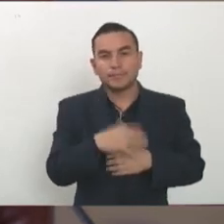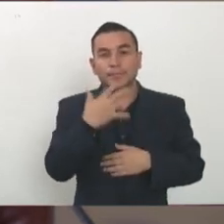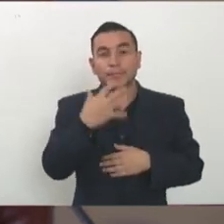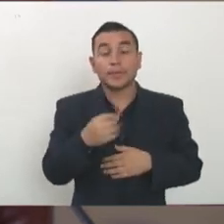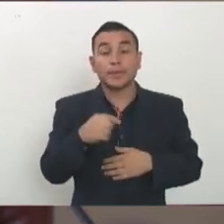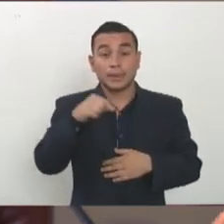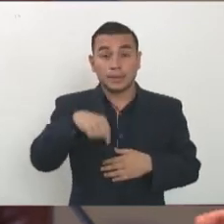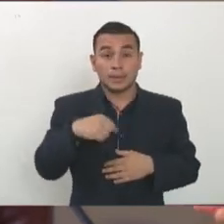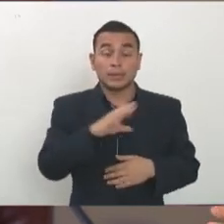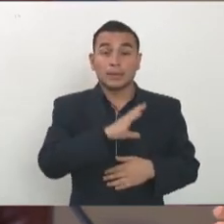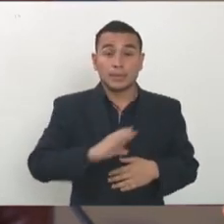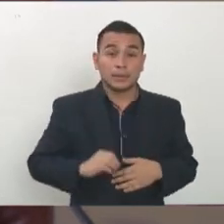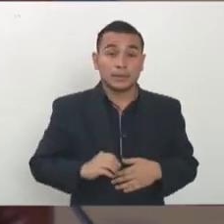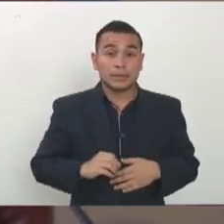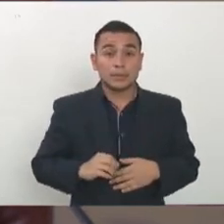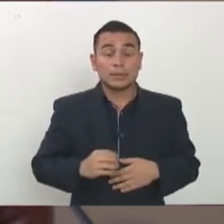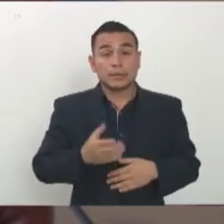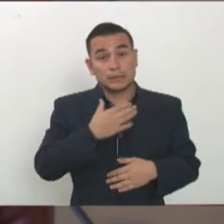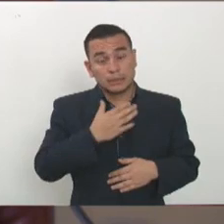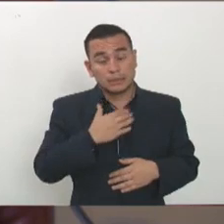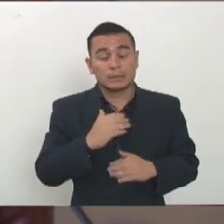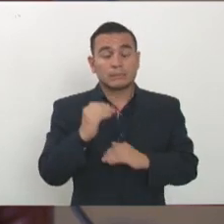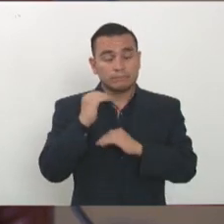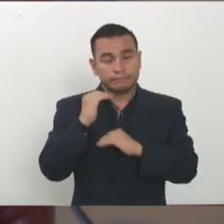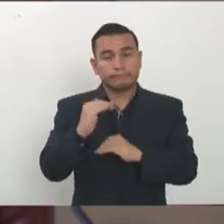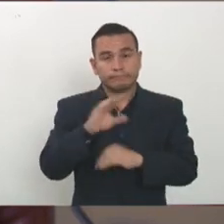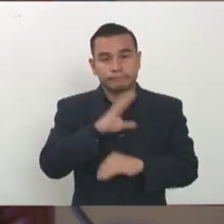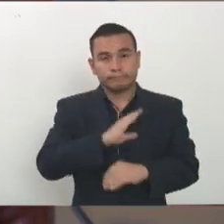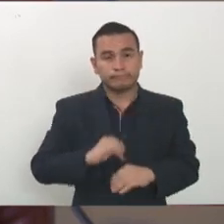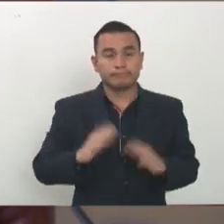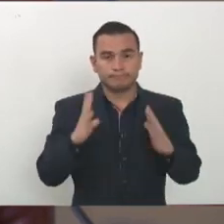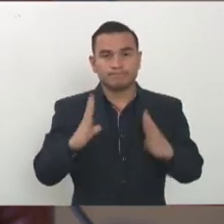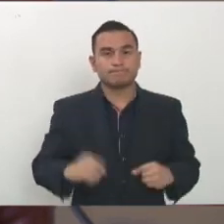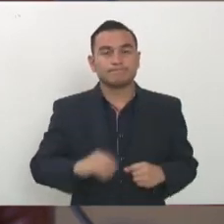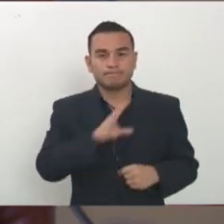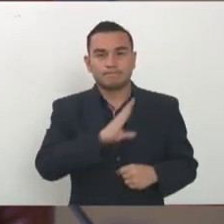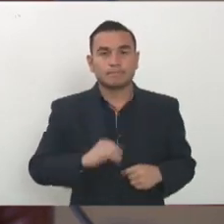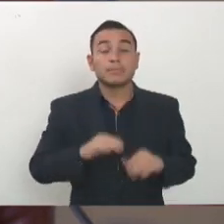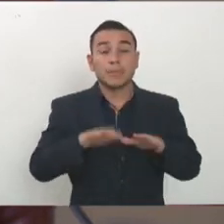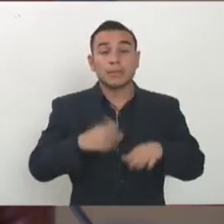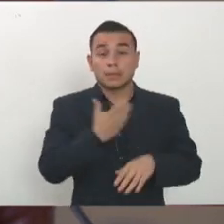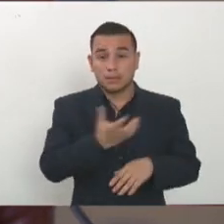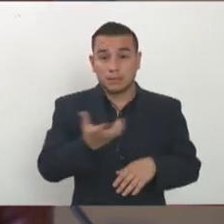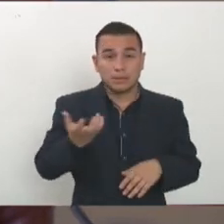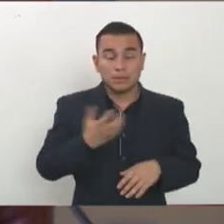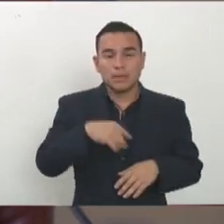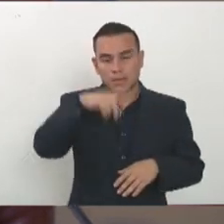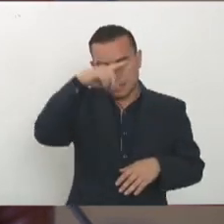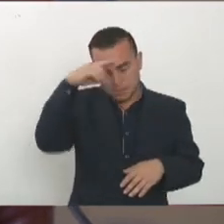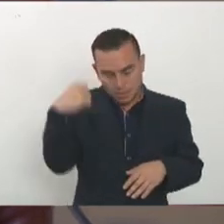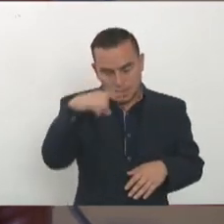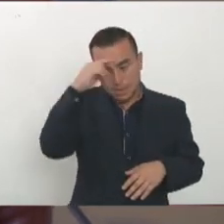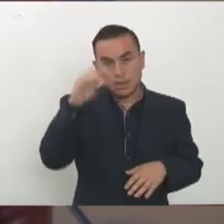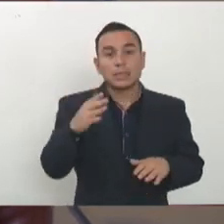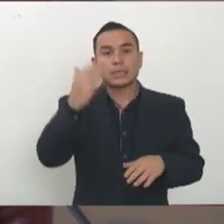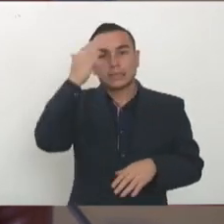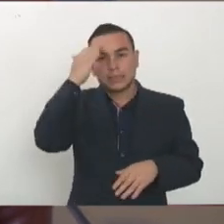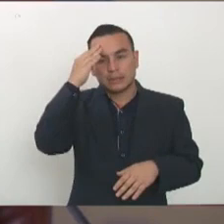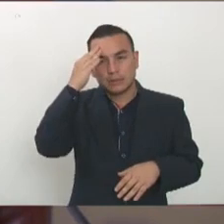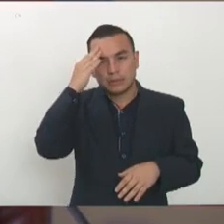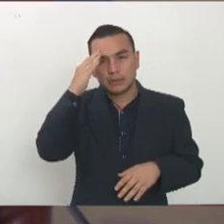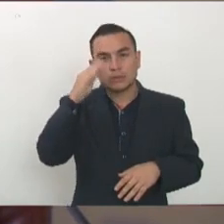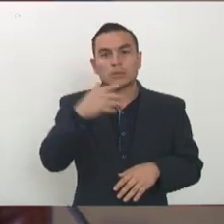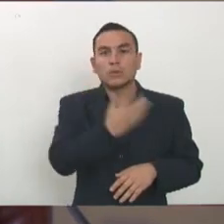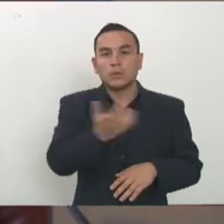nuestro país es un país con limitaciones pero quiero decirles de parte del pueblo salvadoreño que les agradecemos y sabemos lo que están haciendo todos